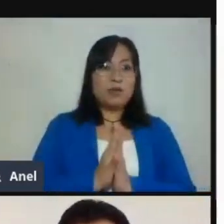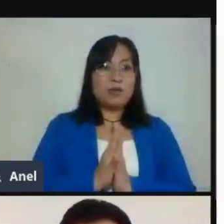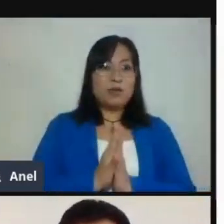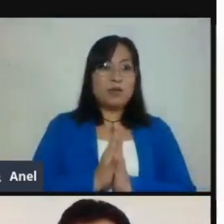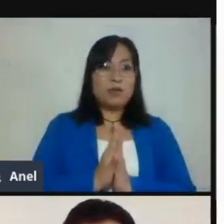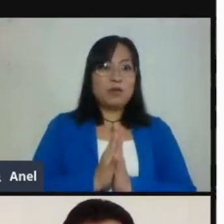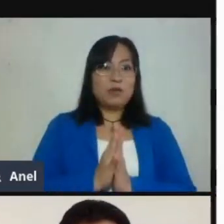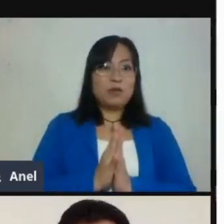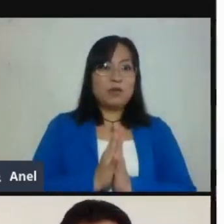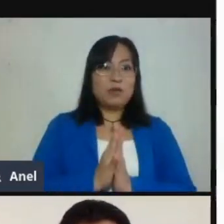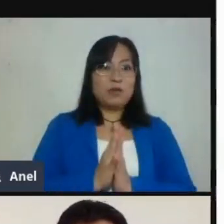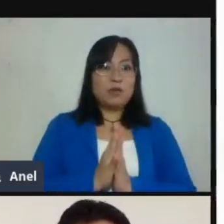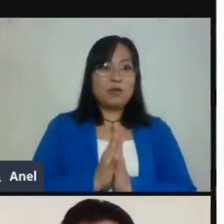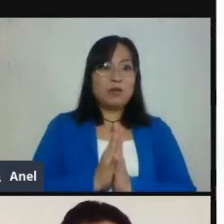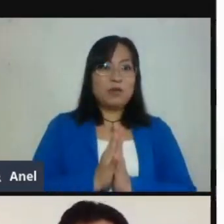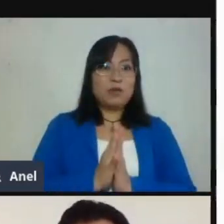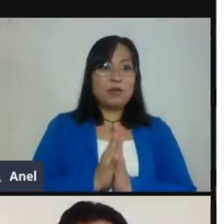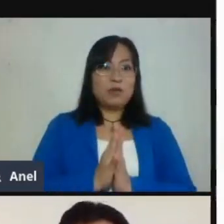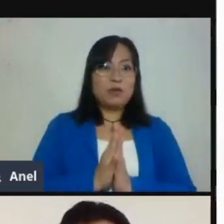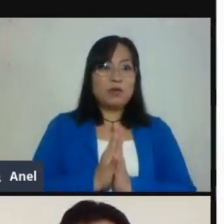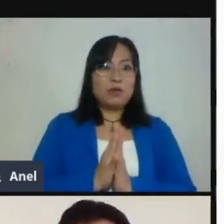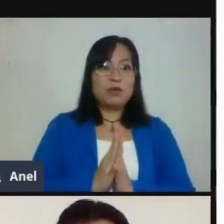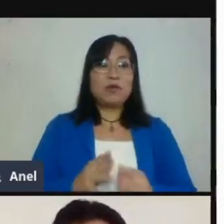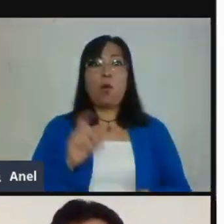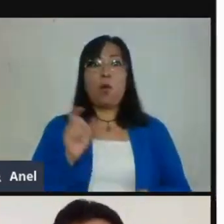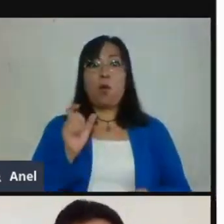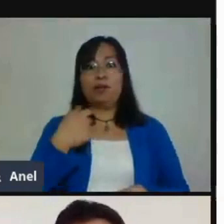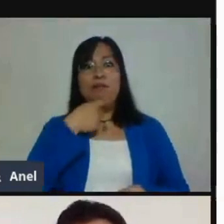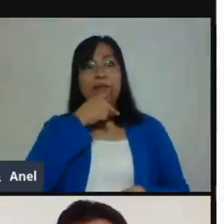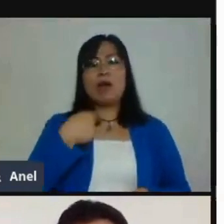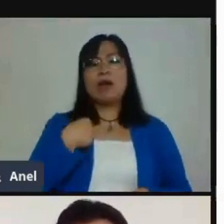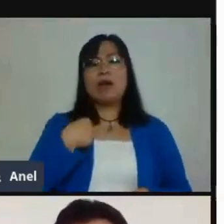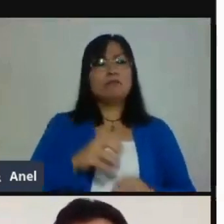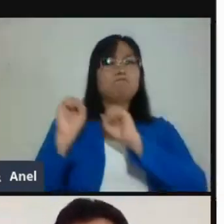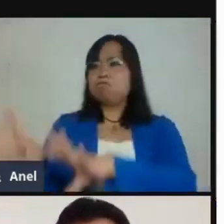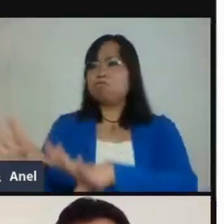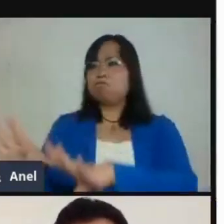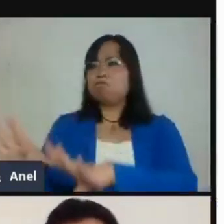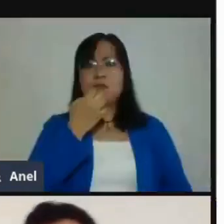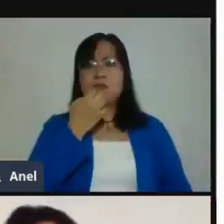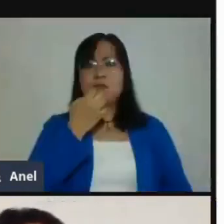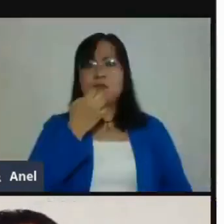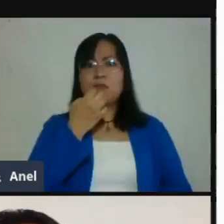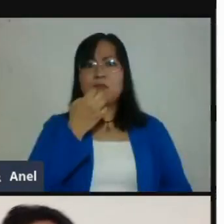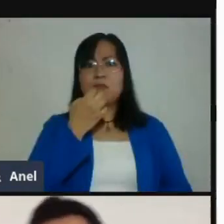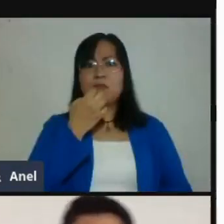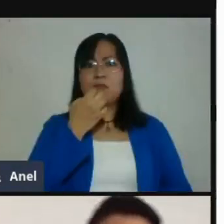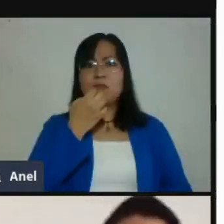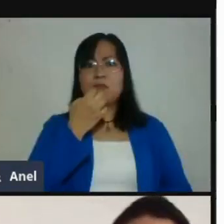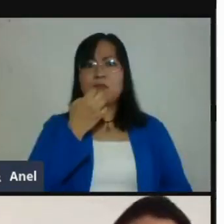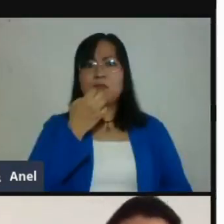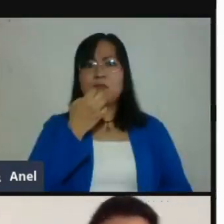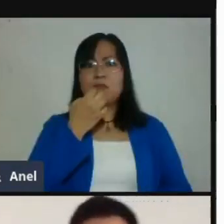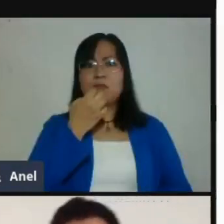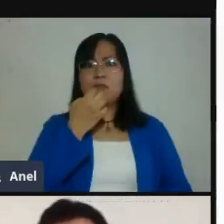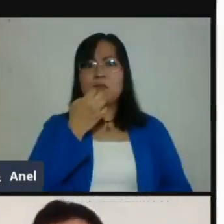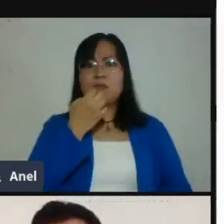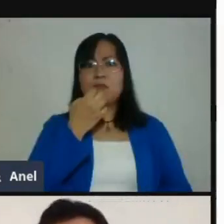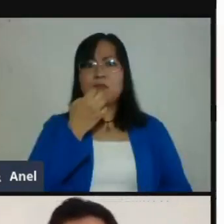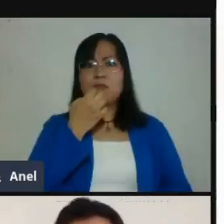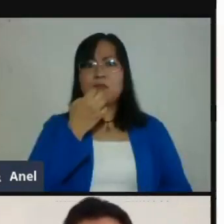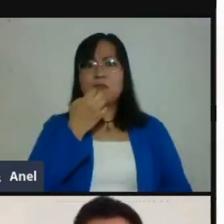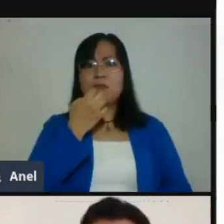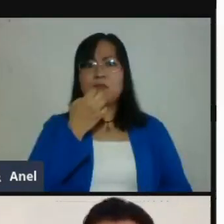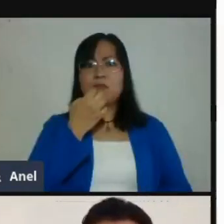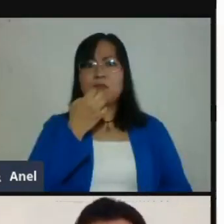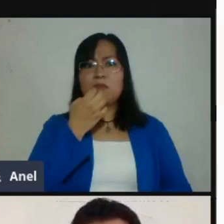va y deja a su hijo, deja a su hija, o va y la recoge. Y no me dejarán mentir, pero hasta se asoma al patio de